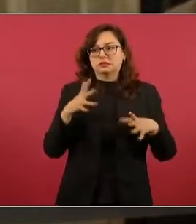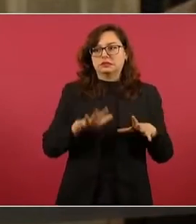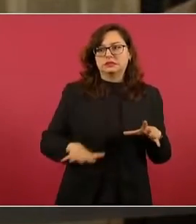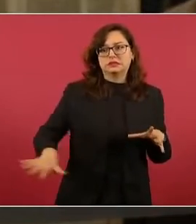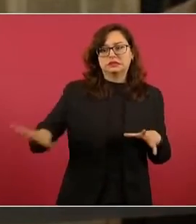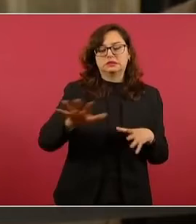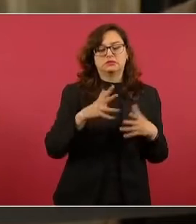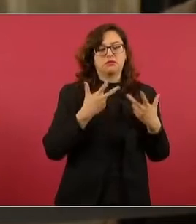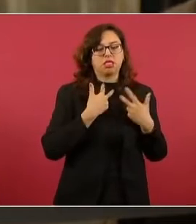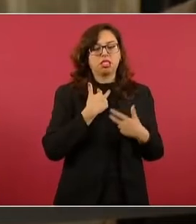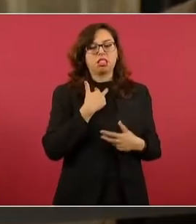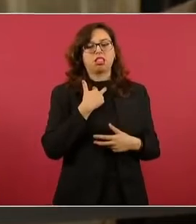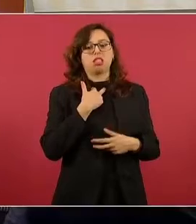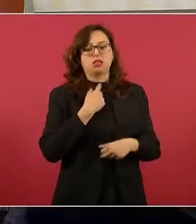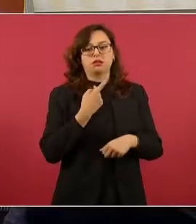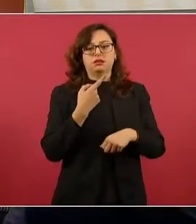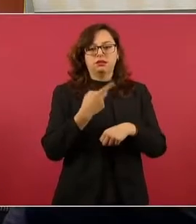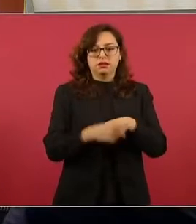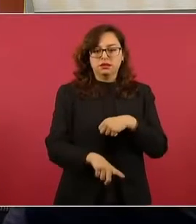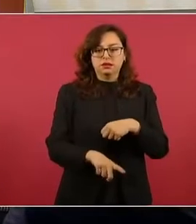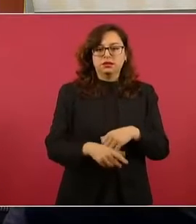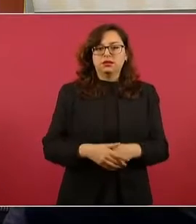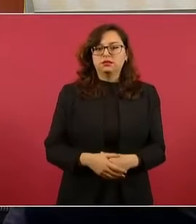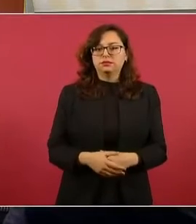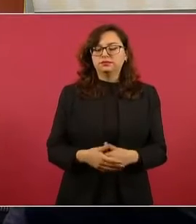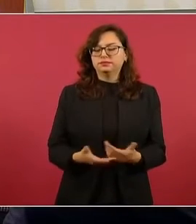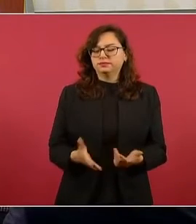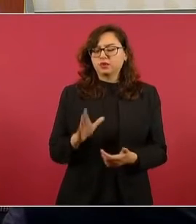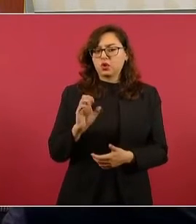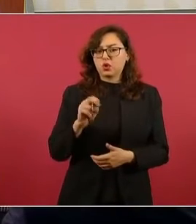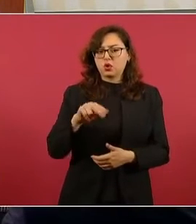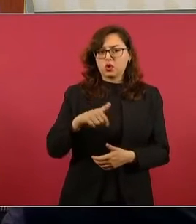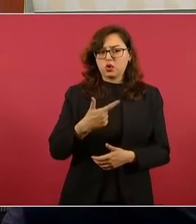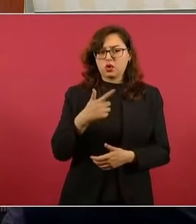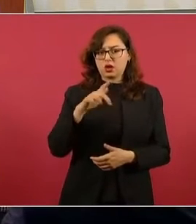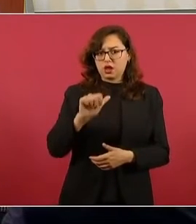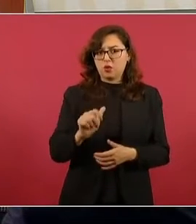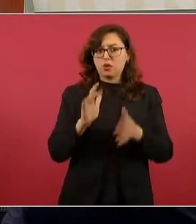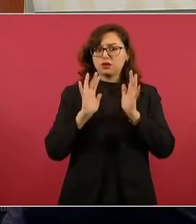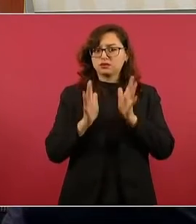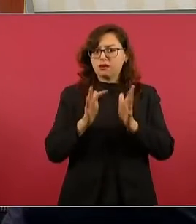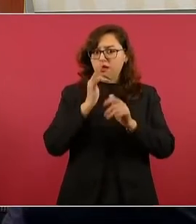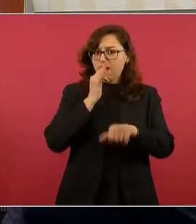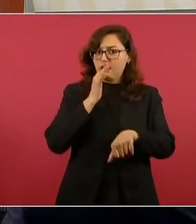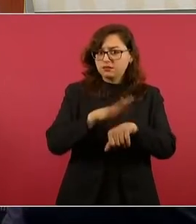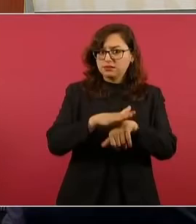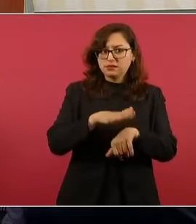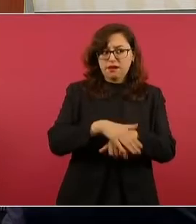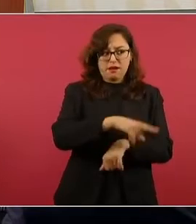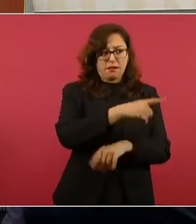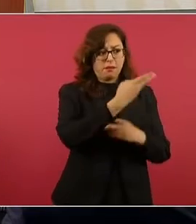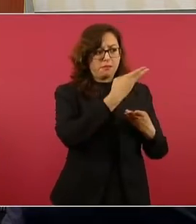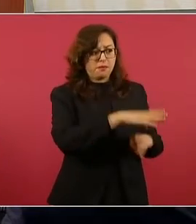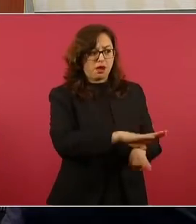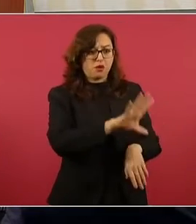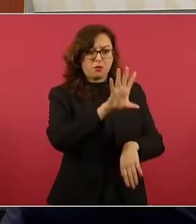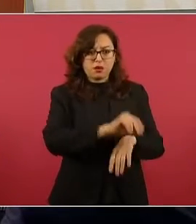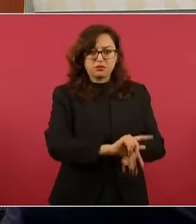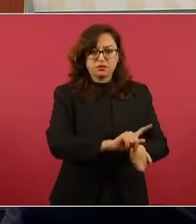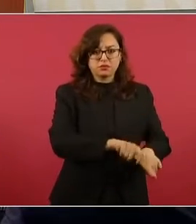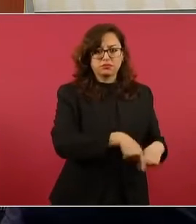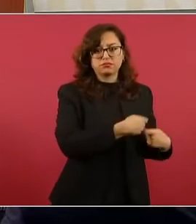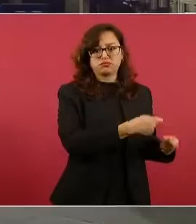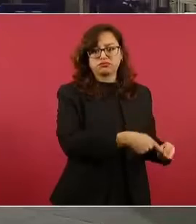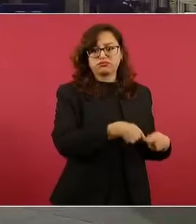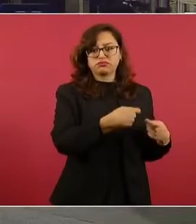sería si la Conagua le ha informado a usted sobre estas concesiones que se han entregado a los bancos y a